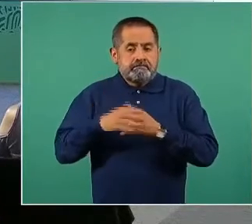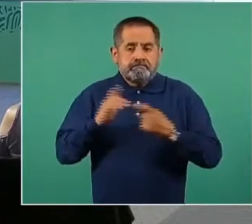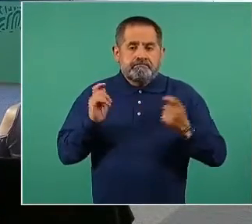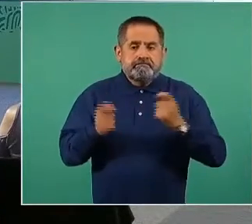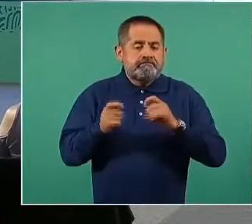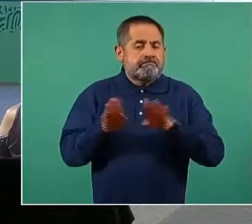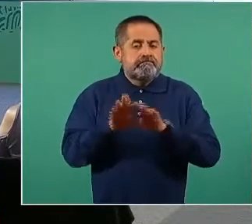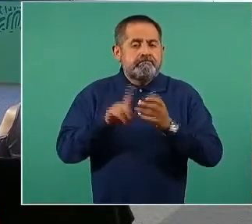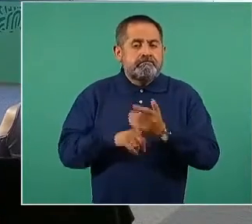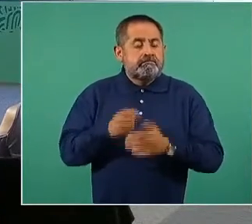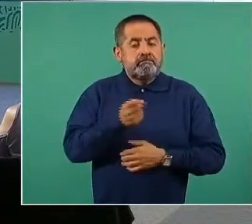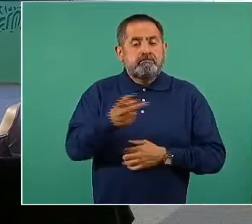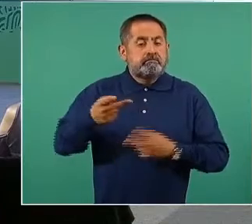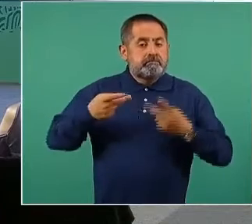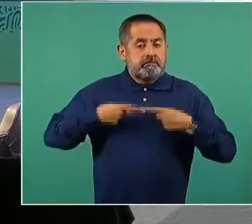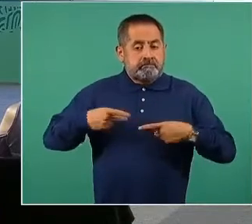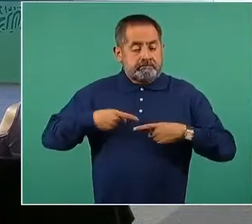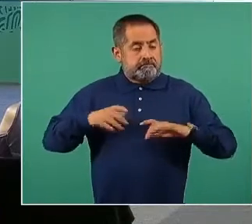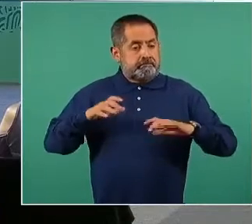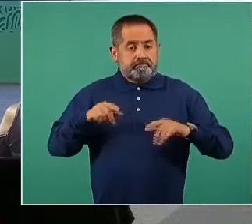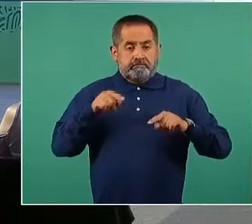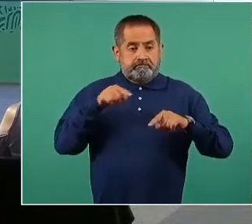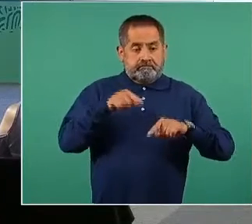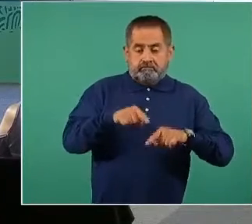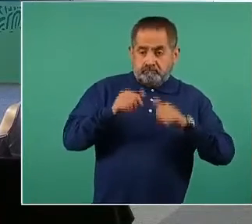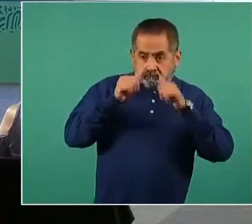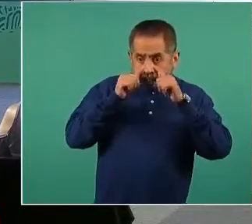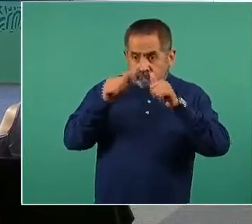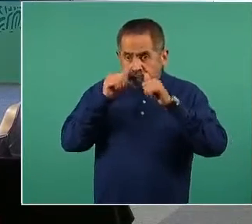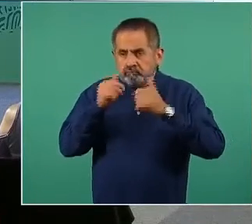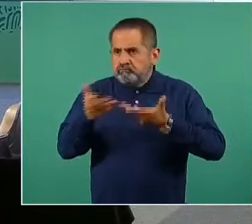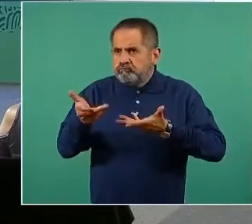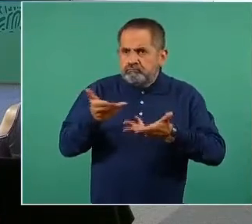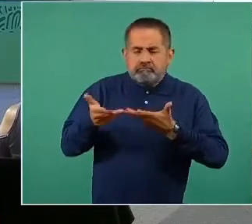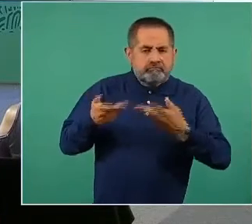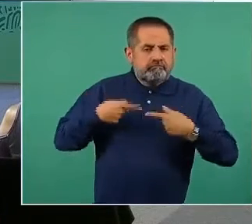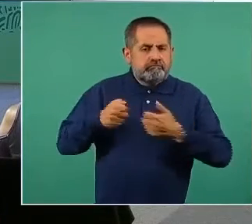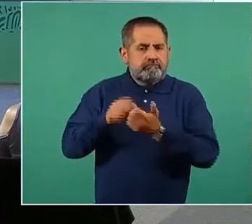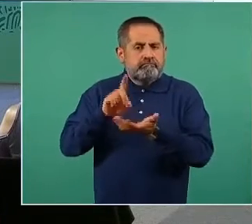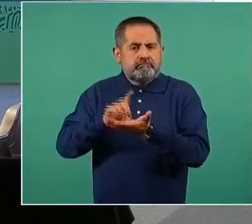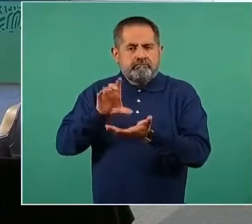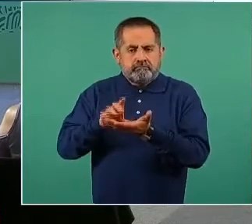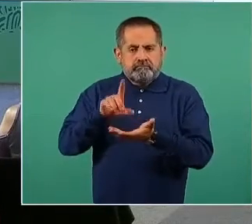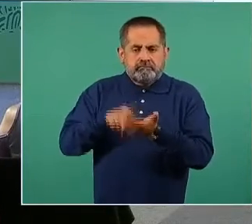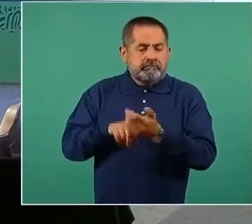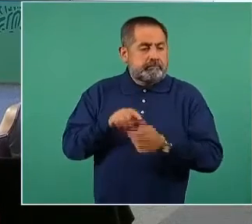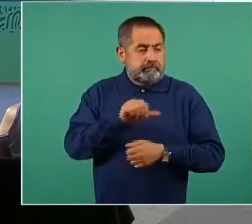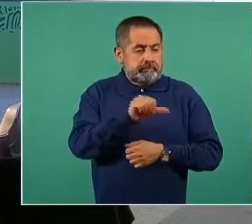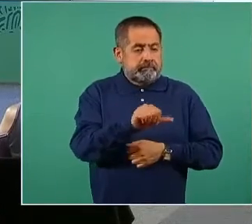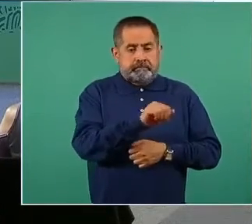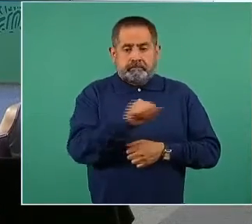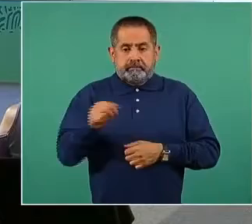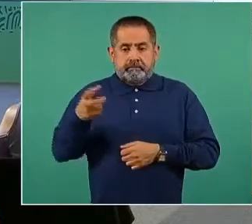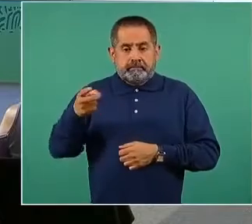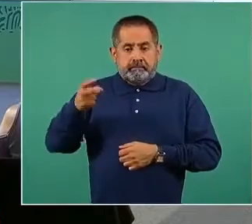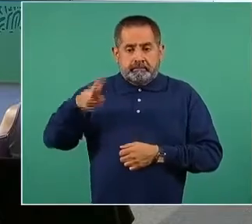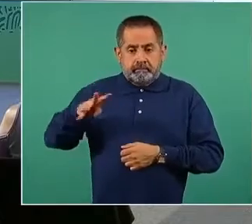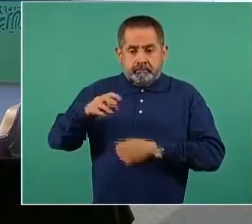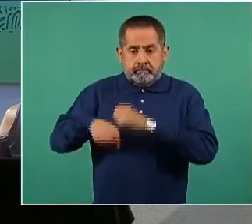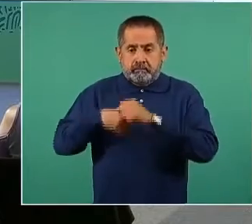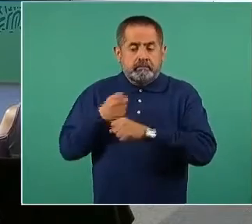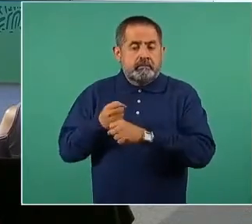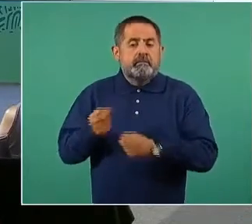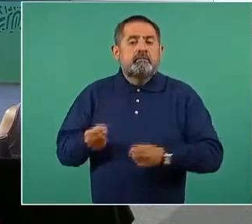Que las personas ahora que atenderán a otras personas con discapacidad de 16 a 39 años,